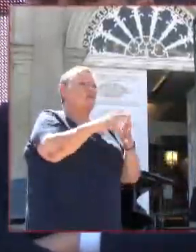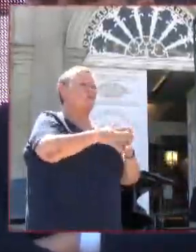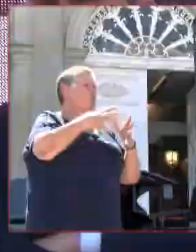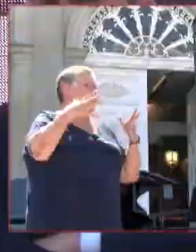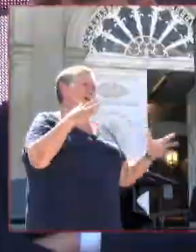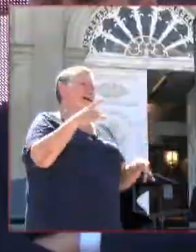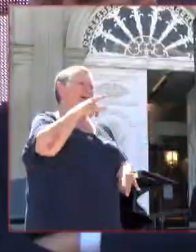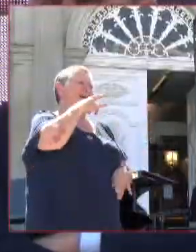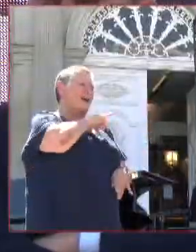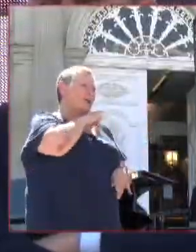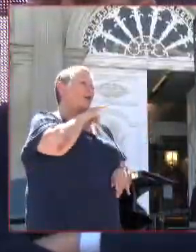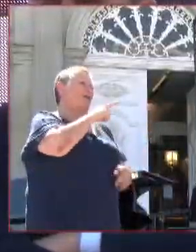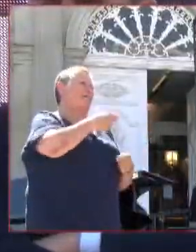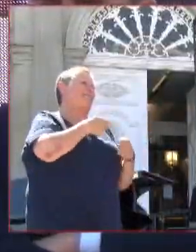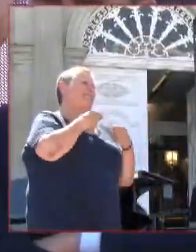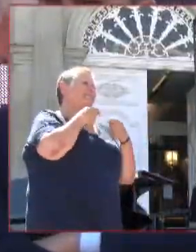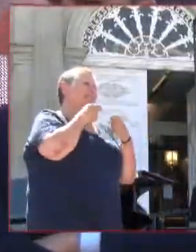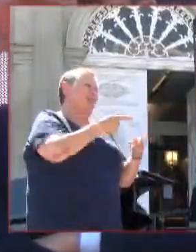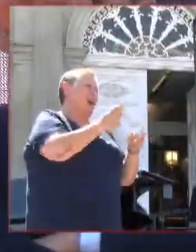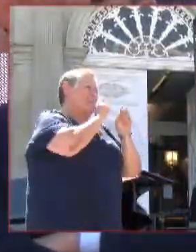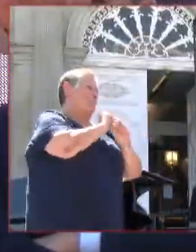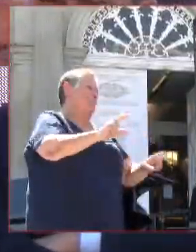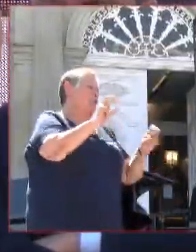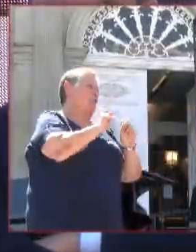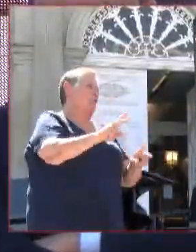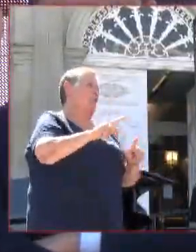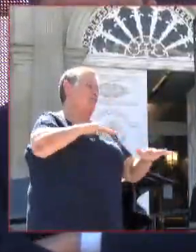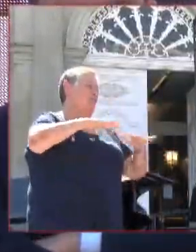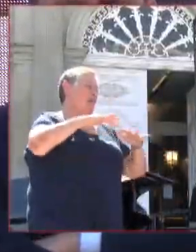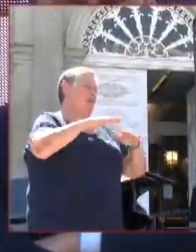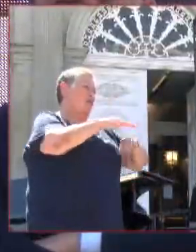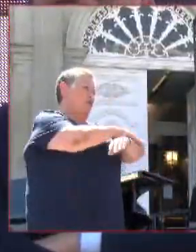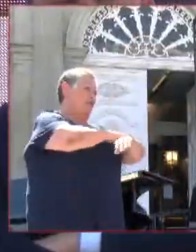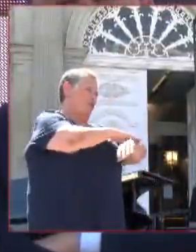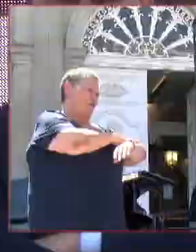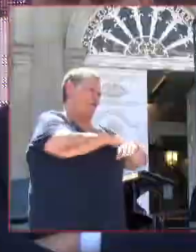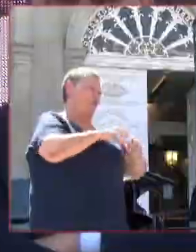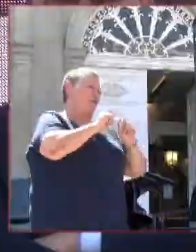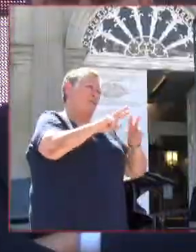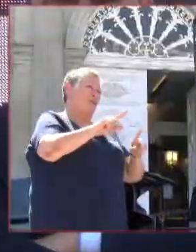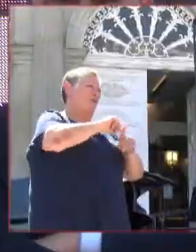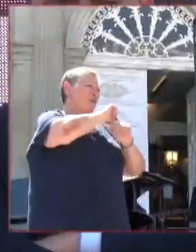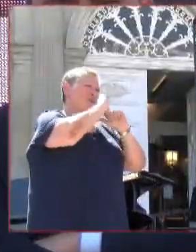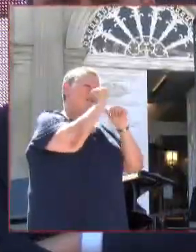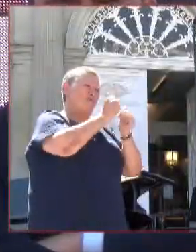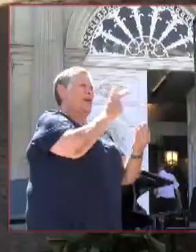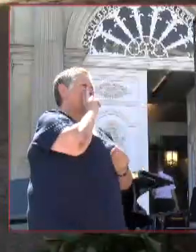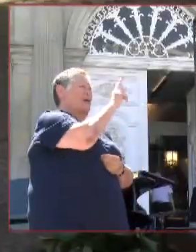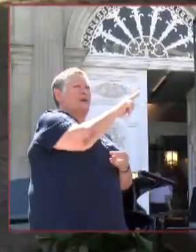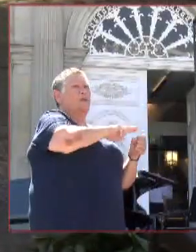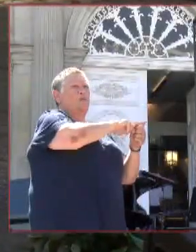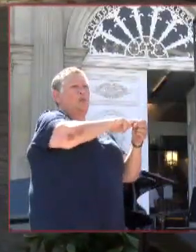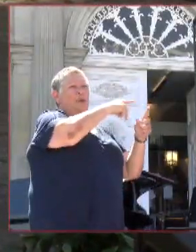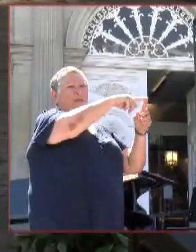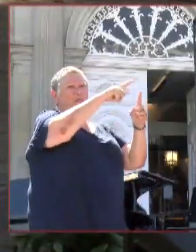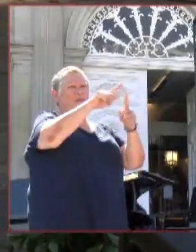elevaría a empeorar toda a acción do goberno, empeorala de unha maneira absolutamente tremenda. O